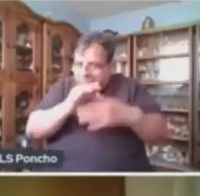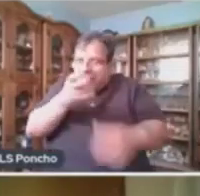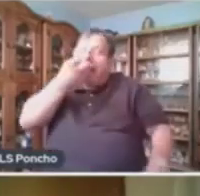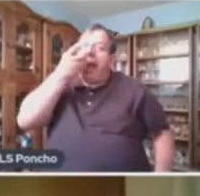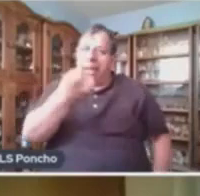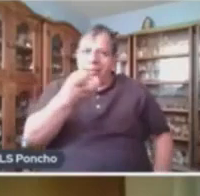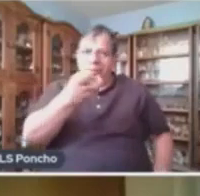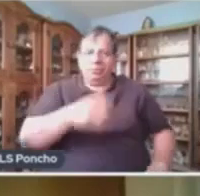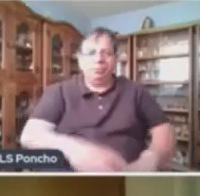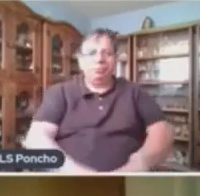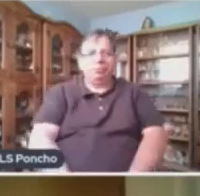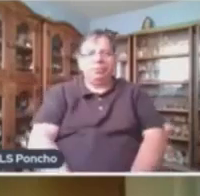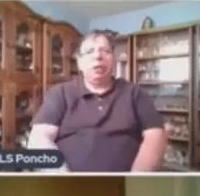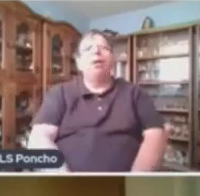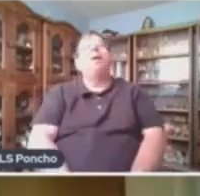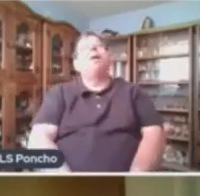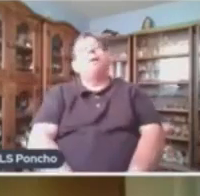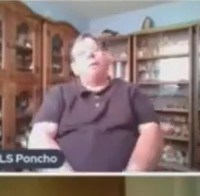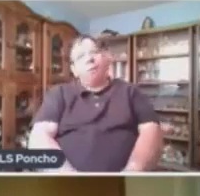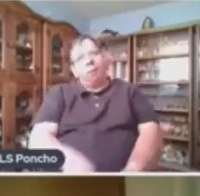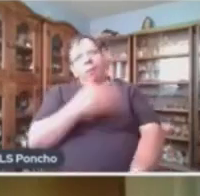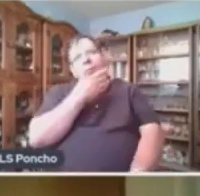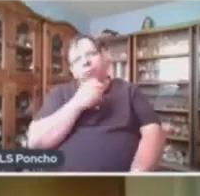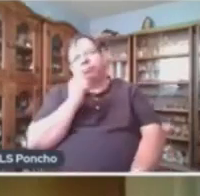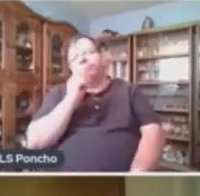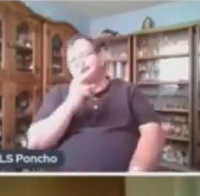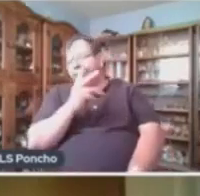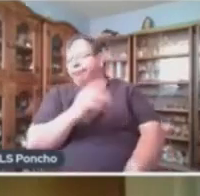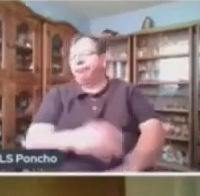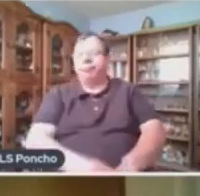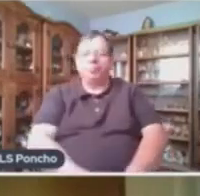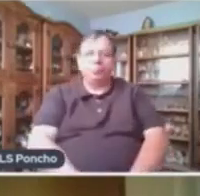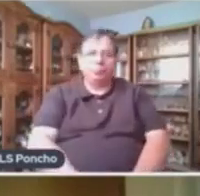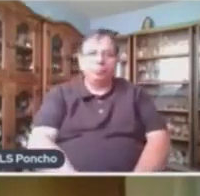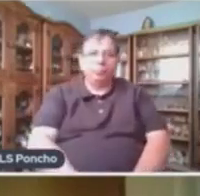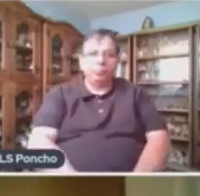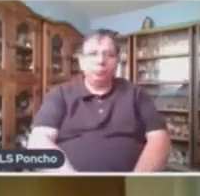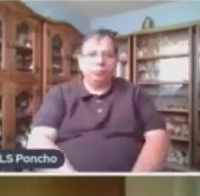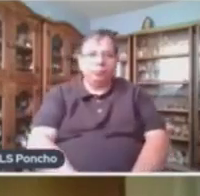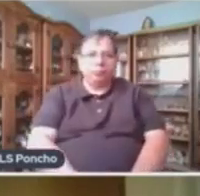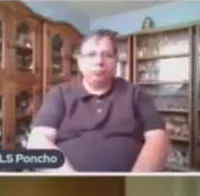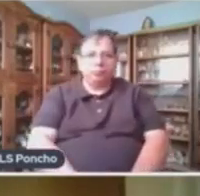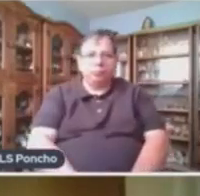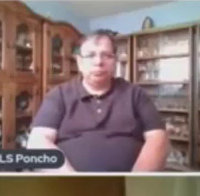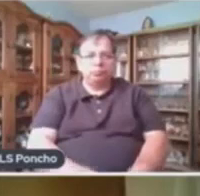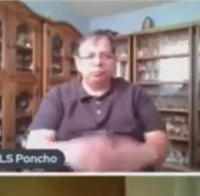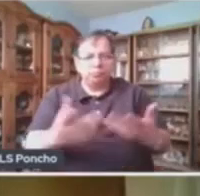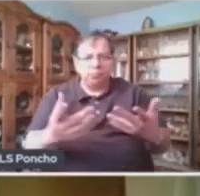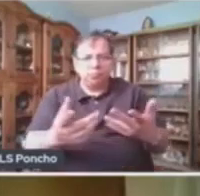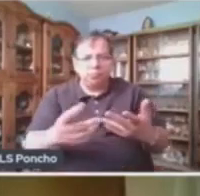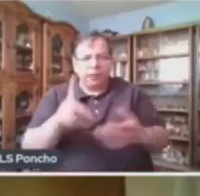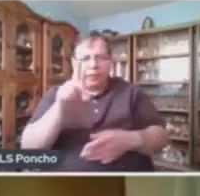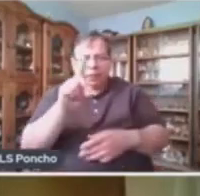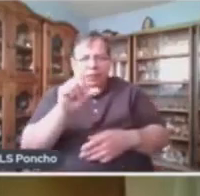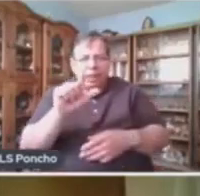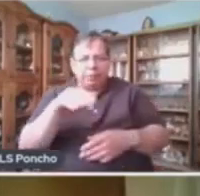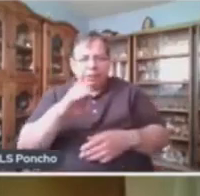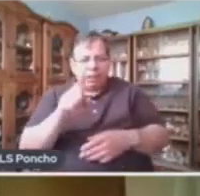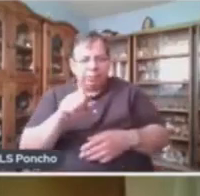Ok Y también pregunta aquí Este Damián Pérez